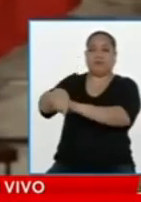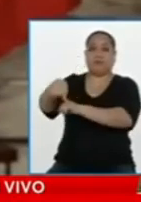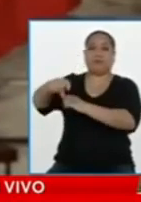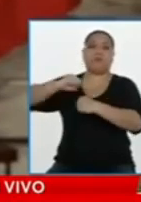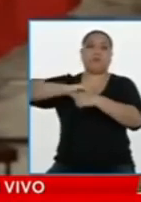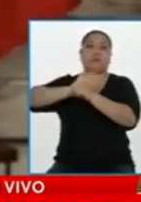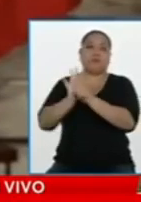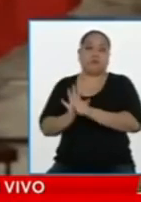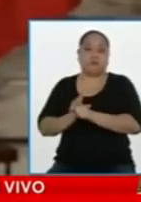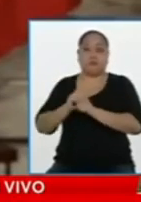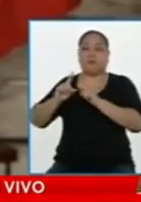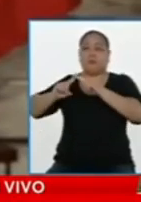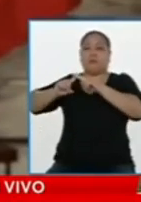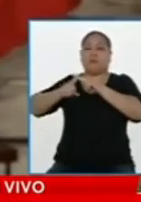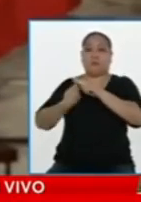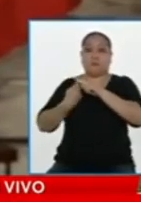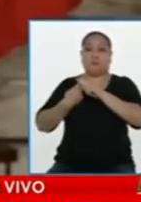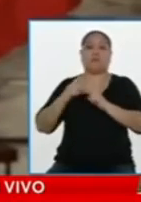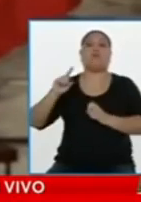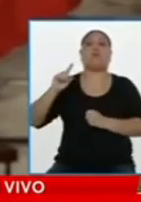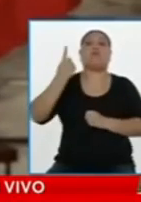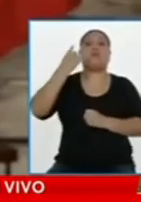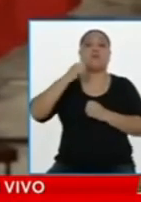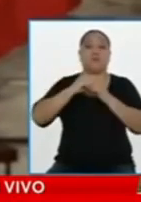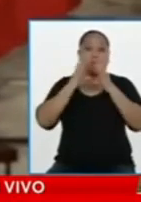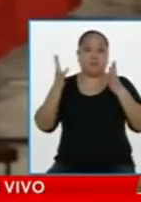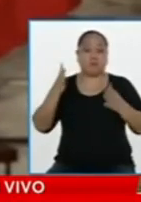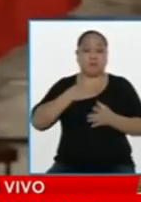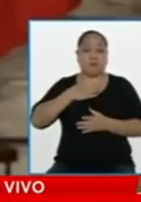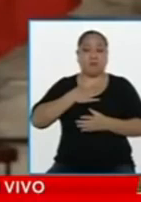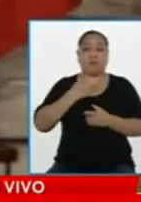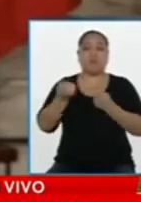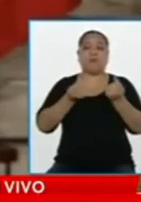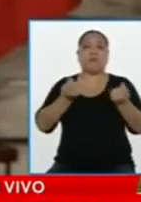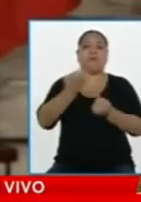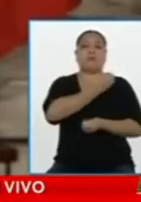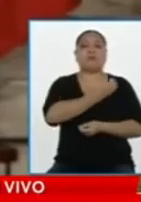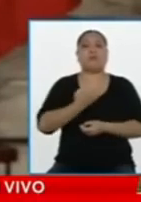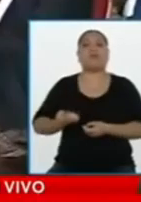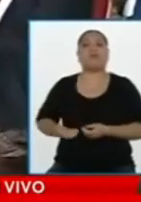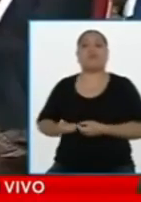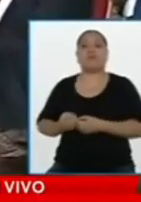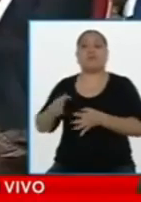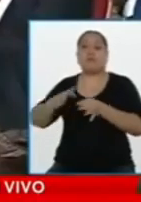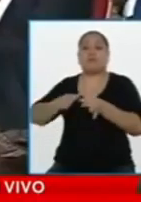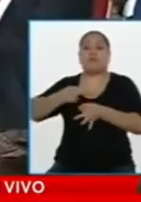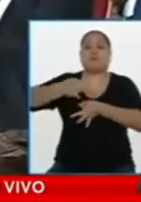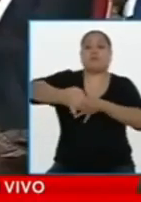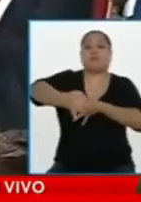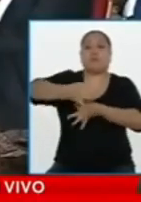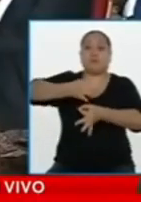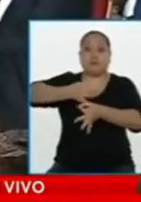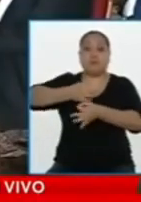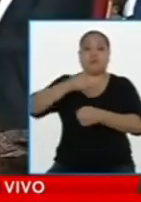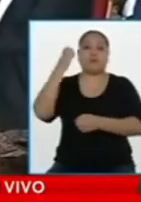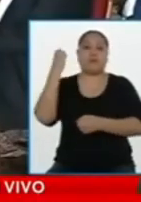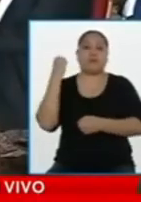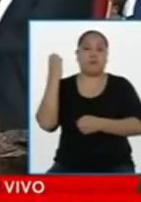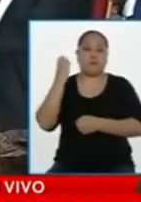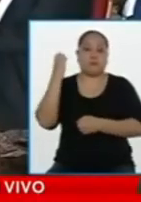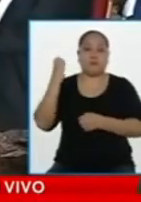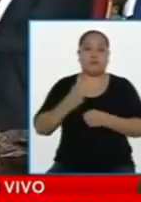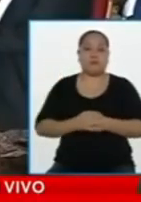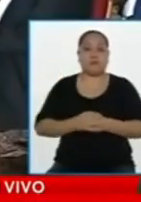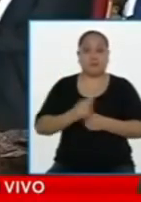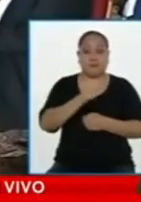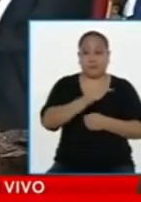Es increíble. Las medidas luego las tuvo que anunciar una ministra que a su vez no se entendía con